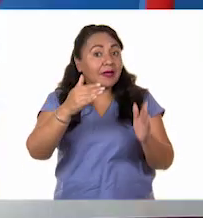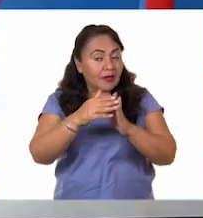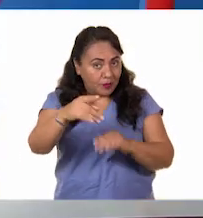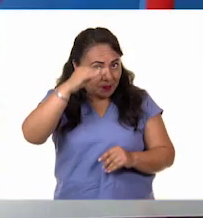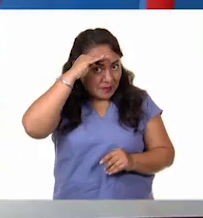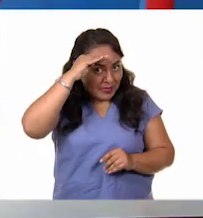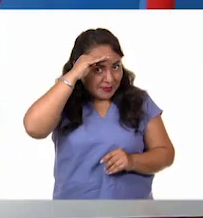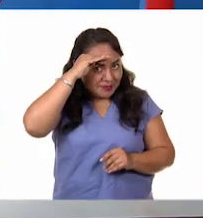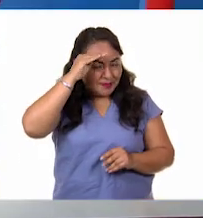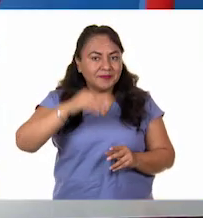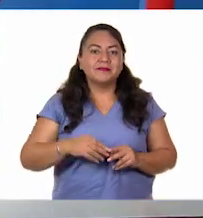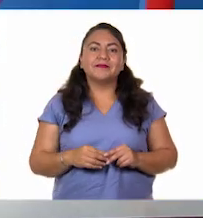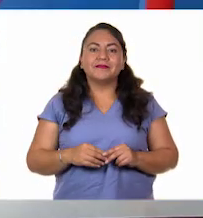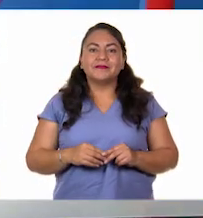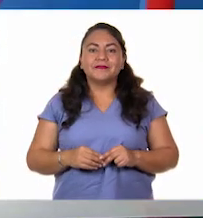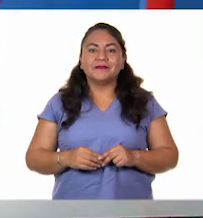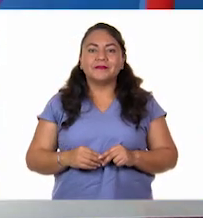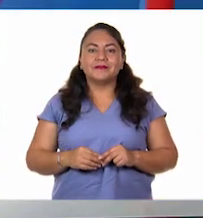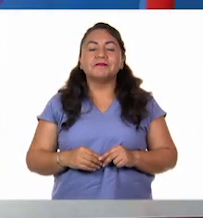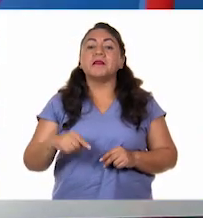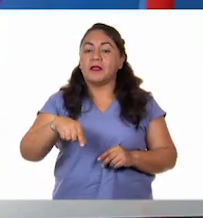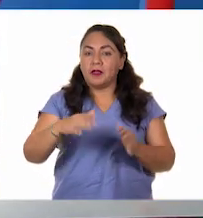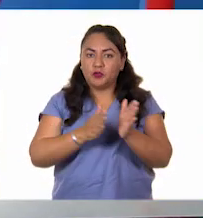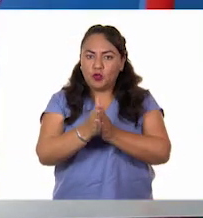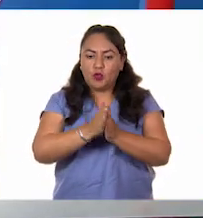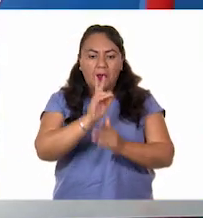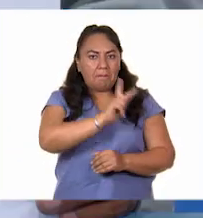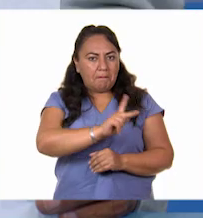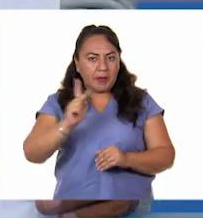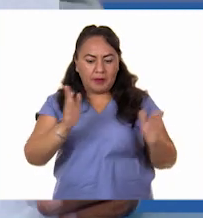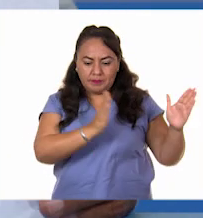piénsenlo bien. Mismo chocolate.